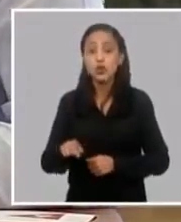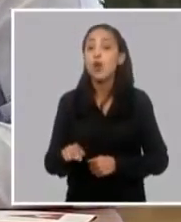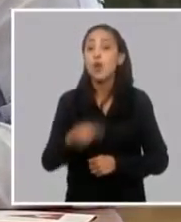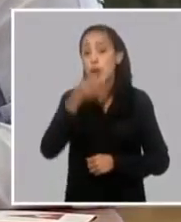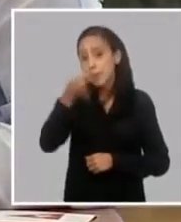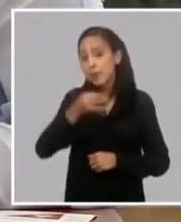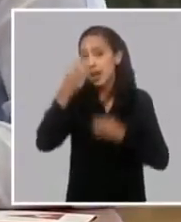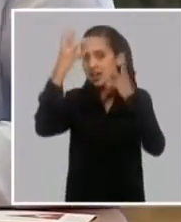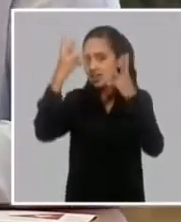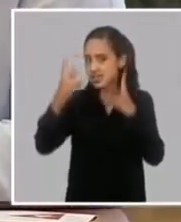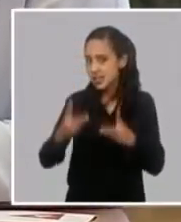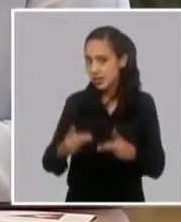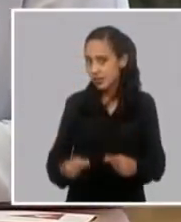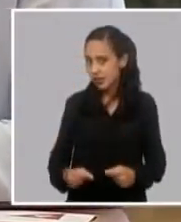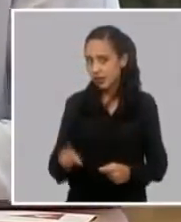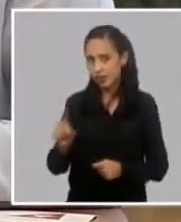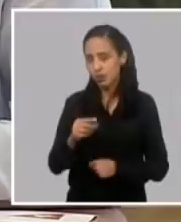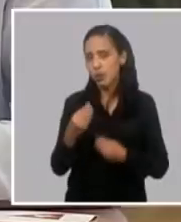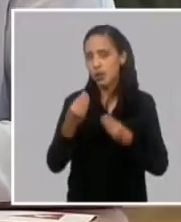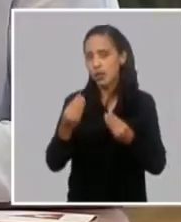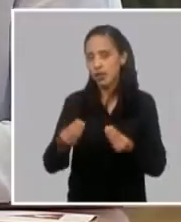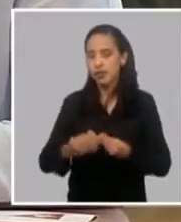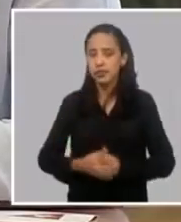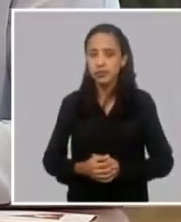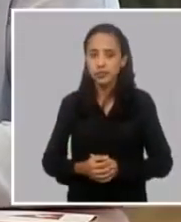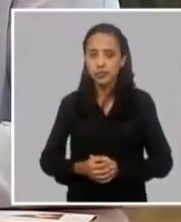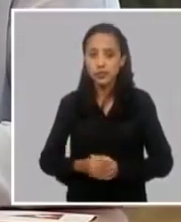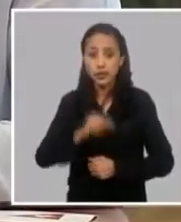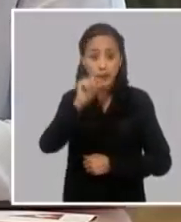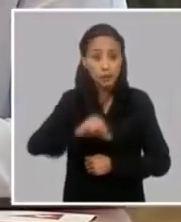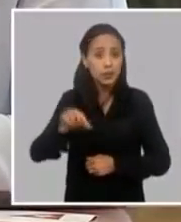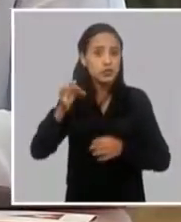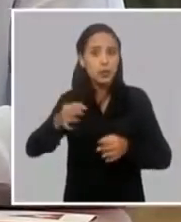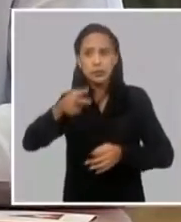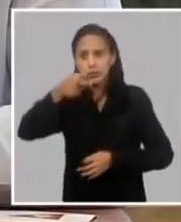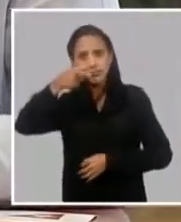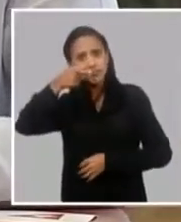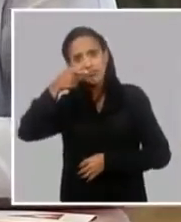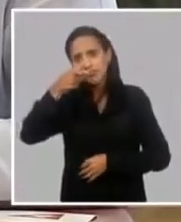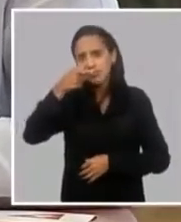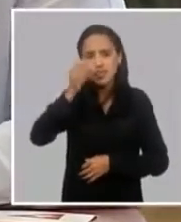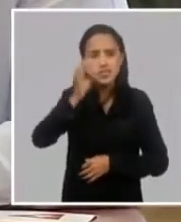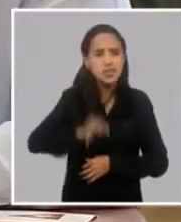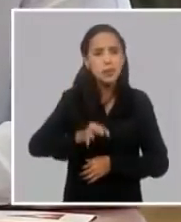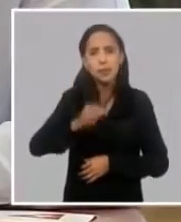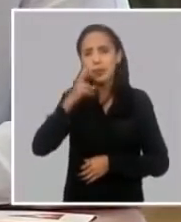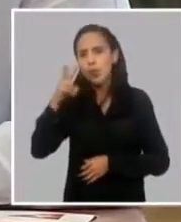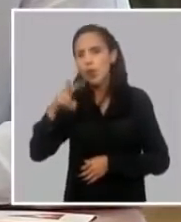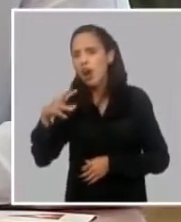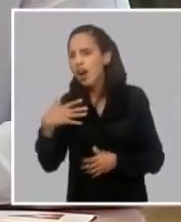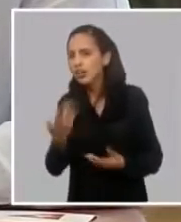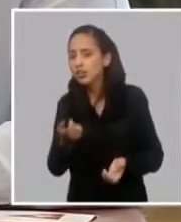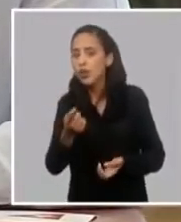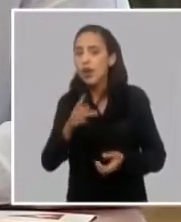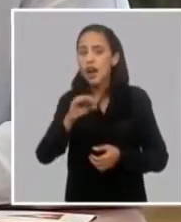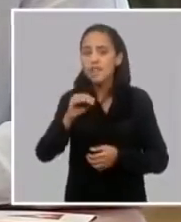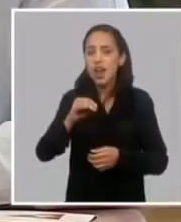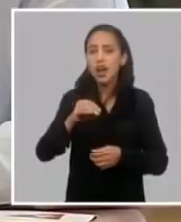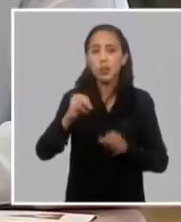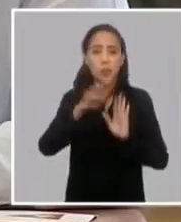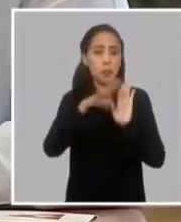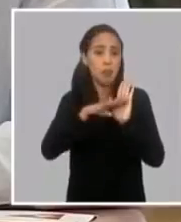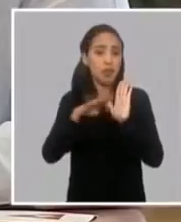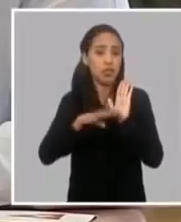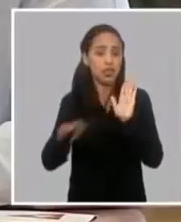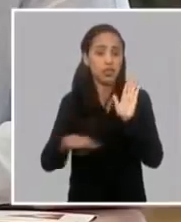porque tampoco voy a dar el gusto de que los que siempre nos están espiando de los que siempre nos están aplicando medidas